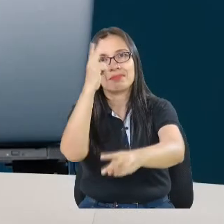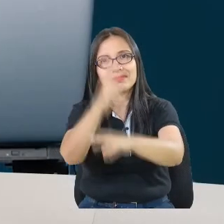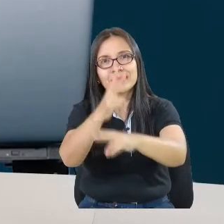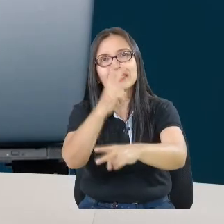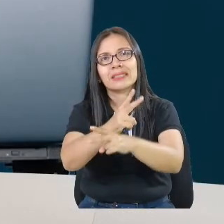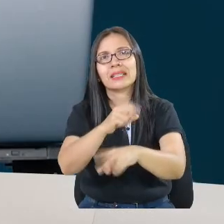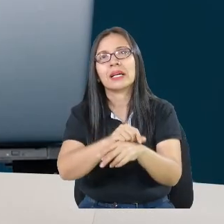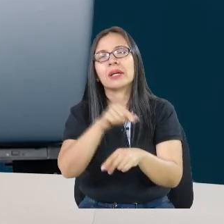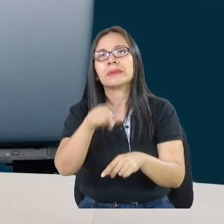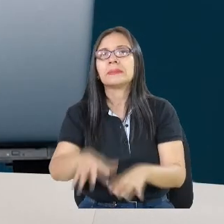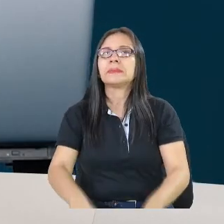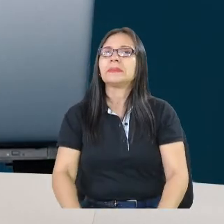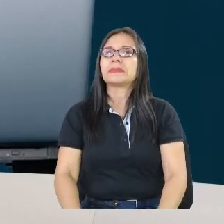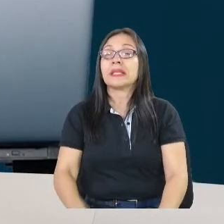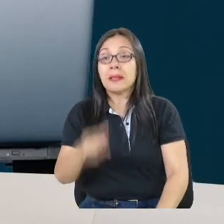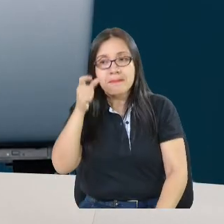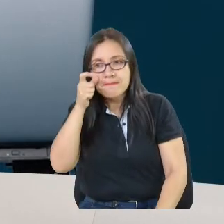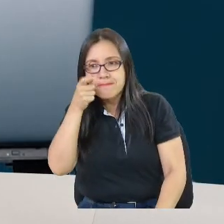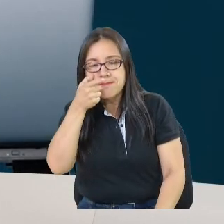físico.